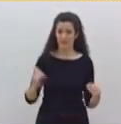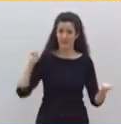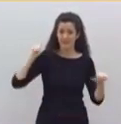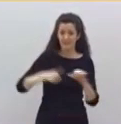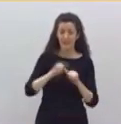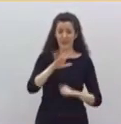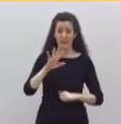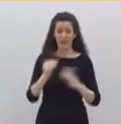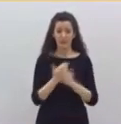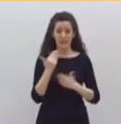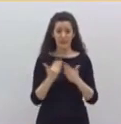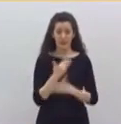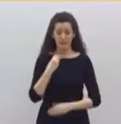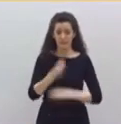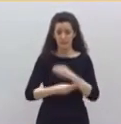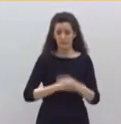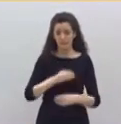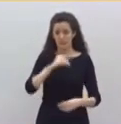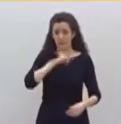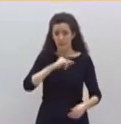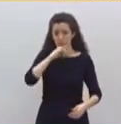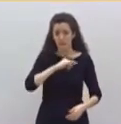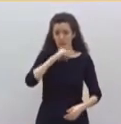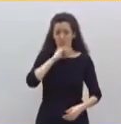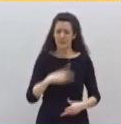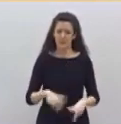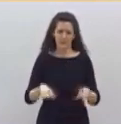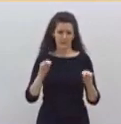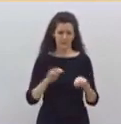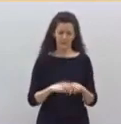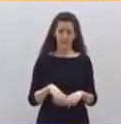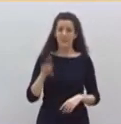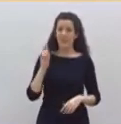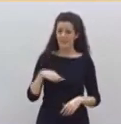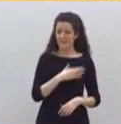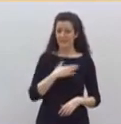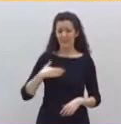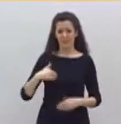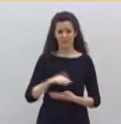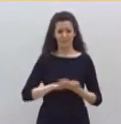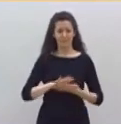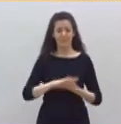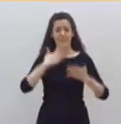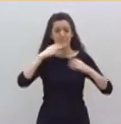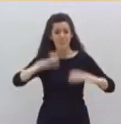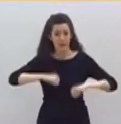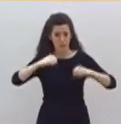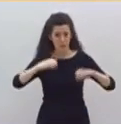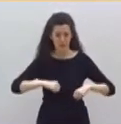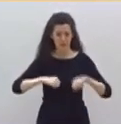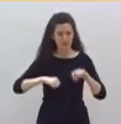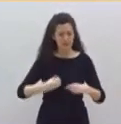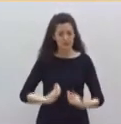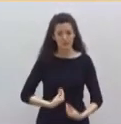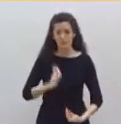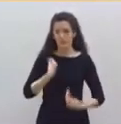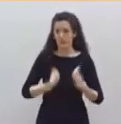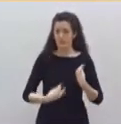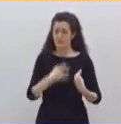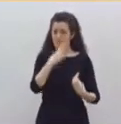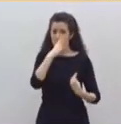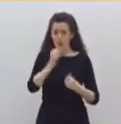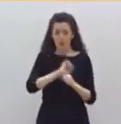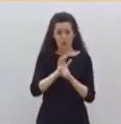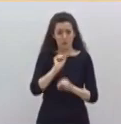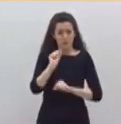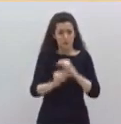quiero acordarme en especial de la generación de los mayores, atemorizados porque este virus ensaña, una generación que hizo la transición, una generación que